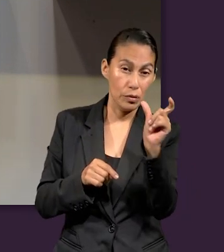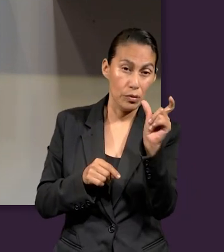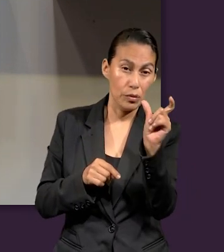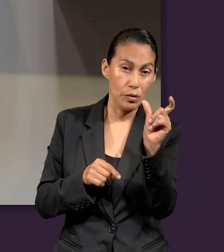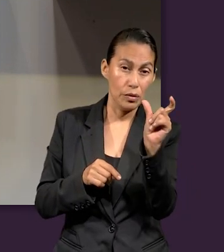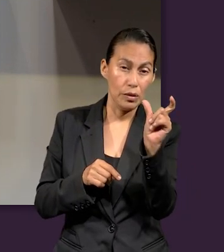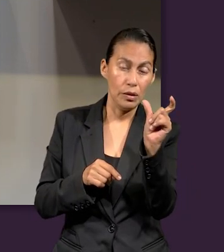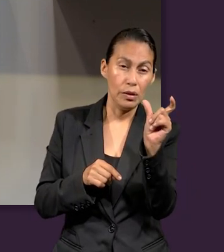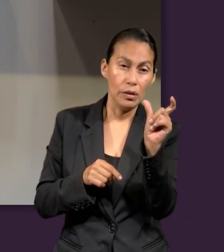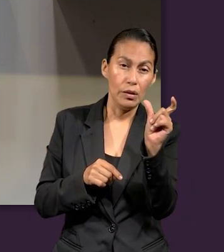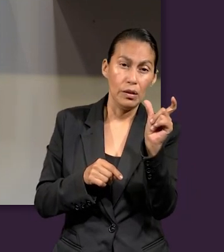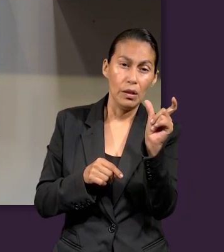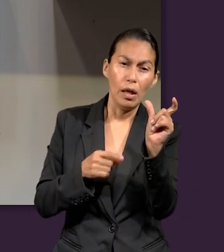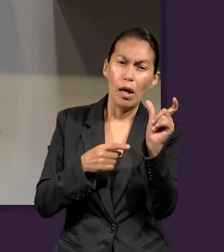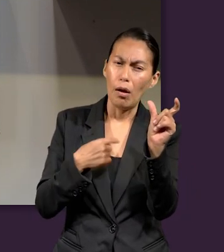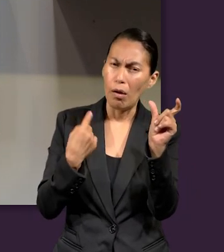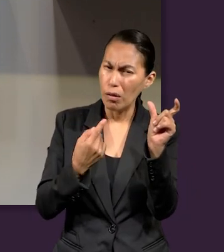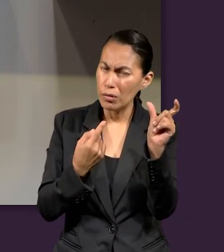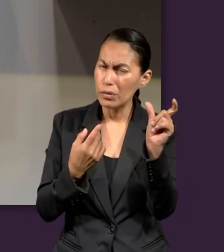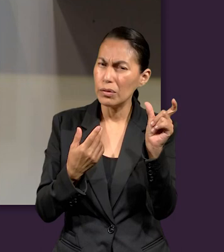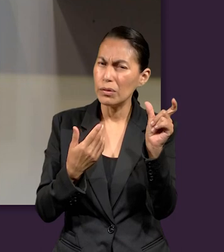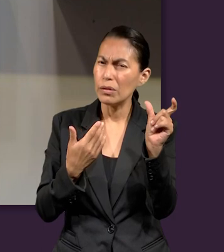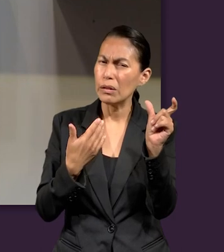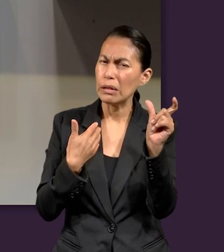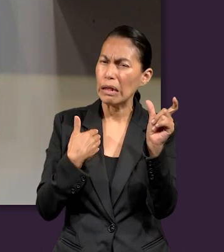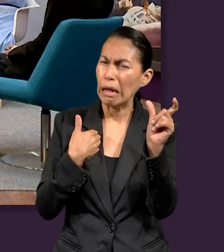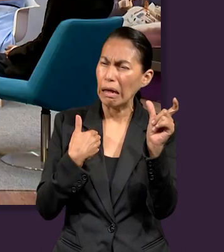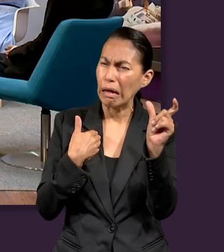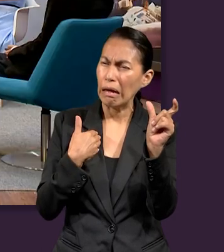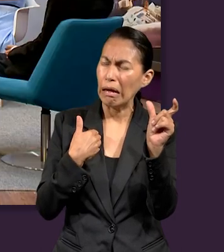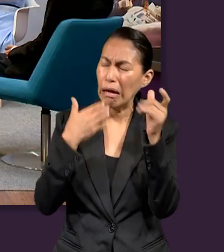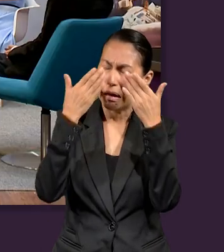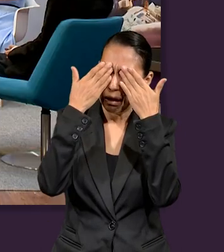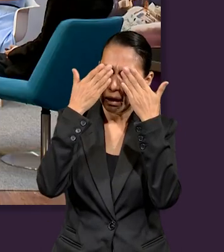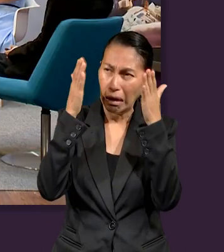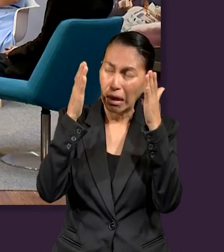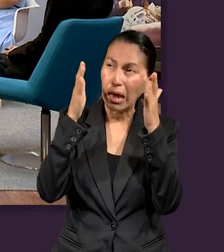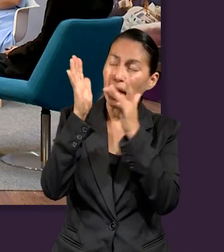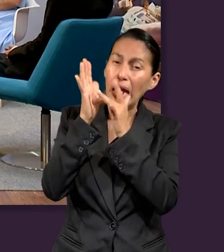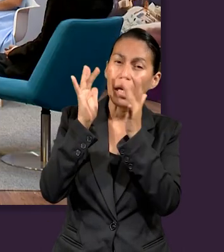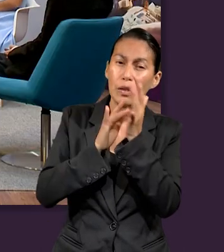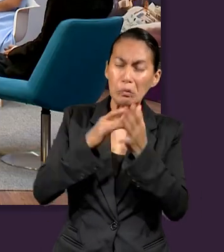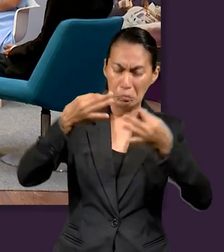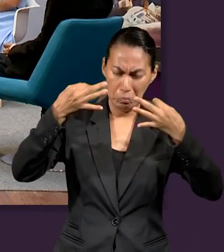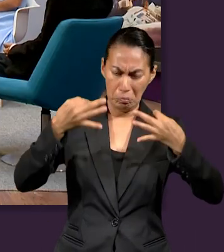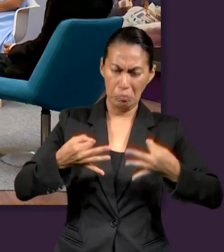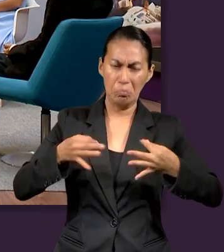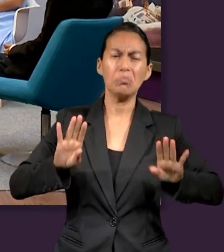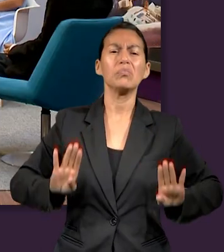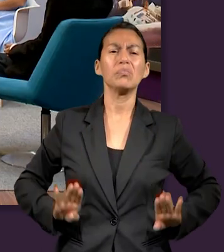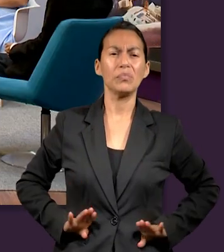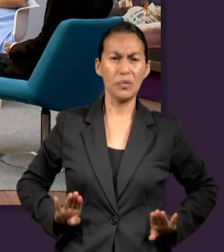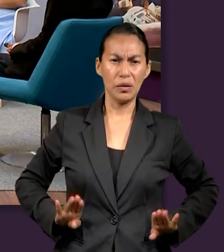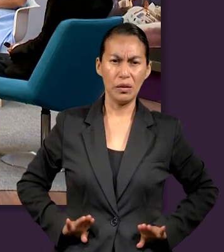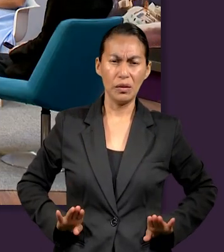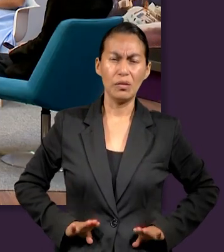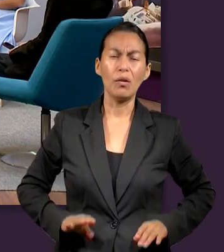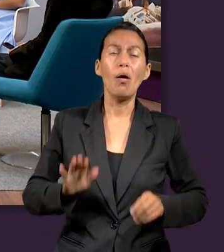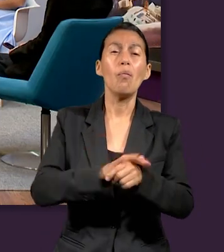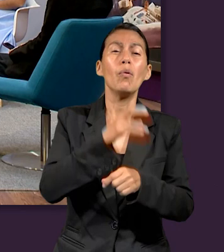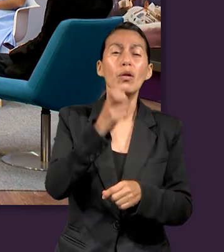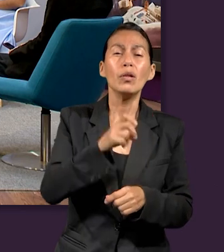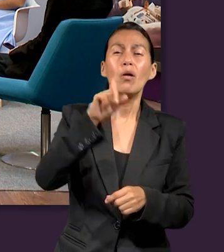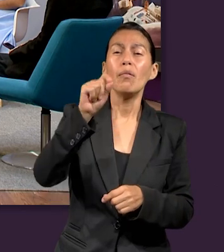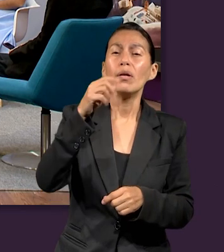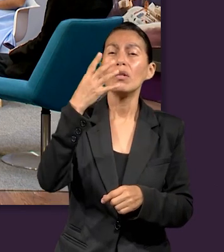este es el texto que nos viene a decir, ¿saben qué? Por eso el cordero es digno, por eso es que toda la